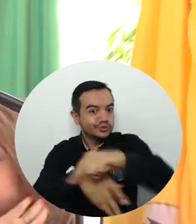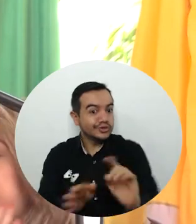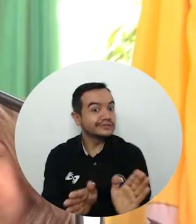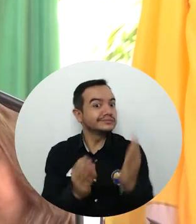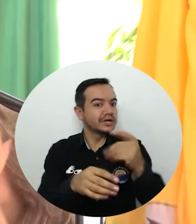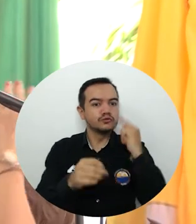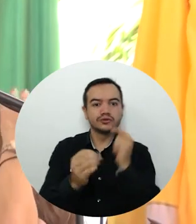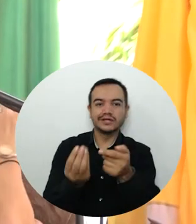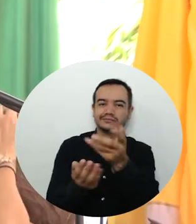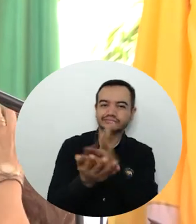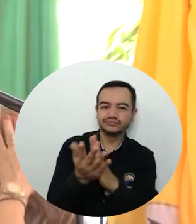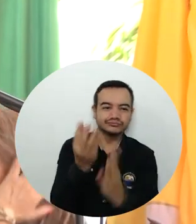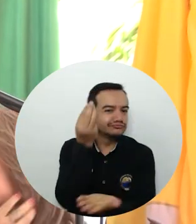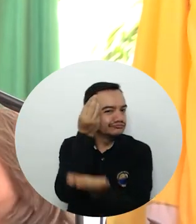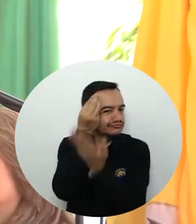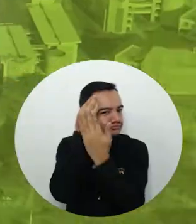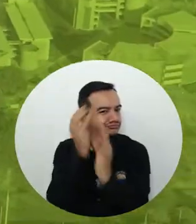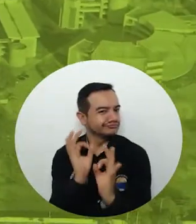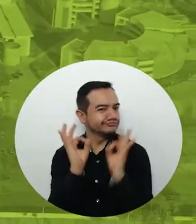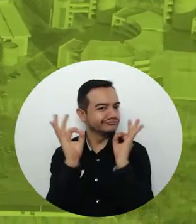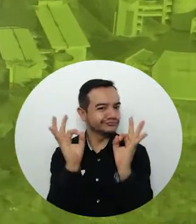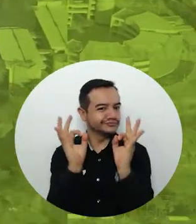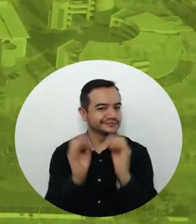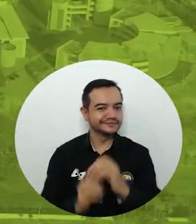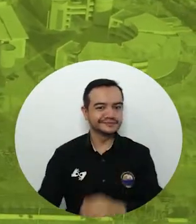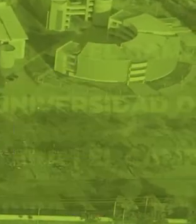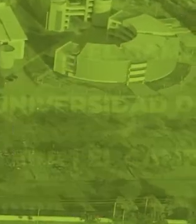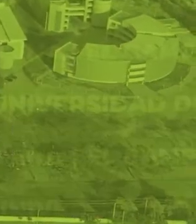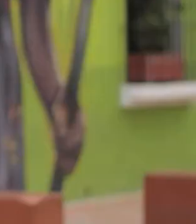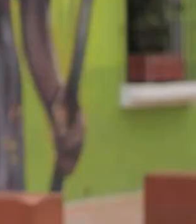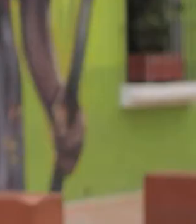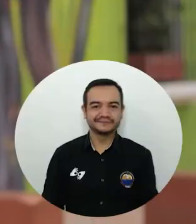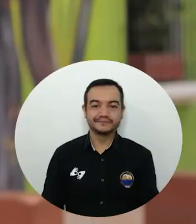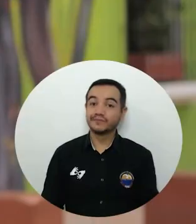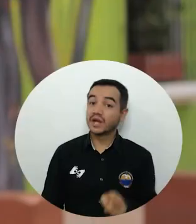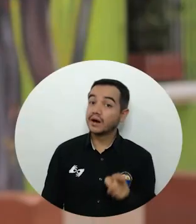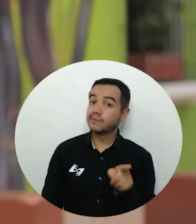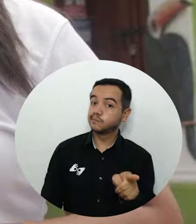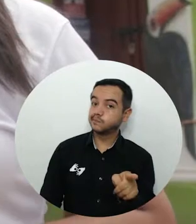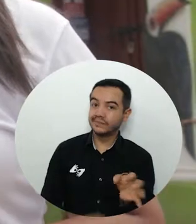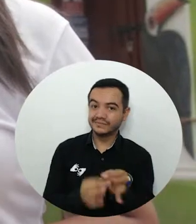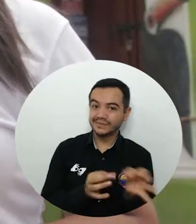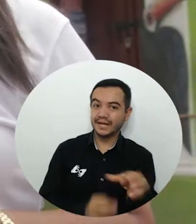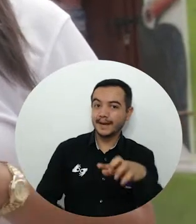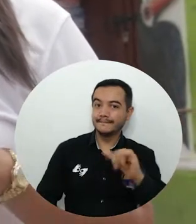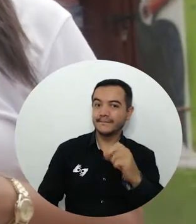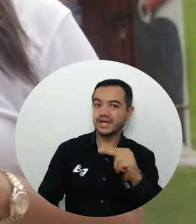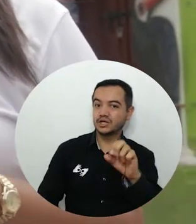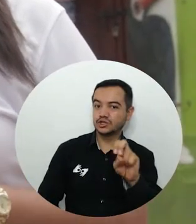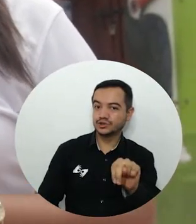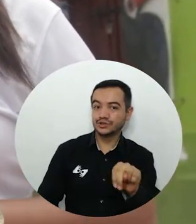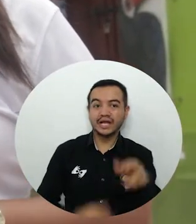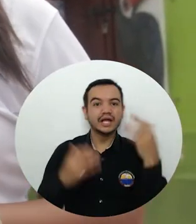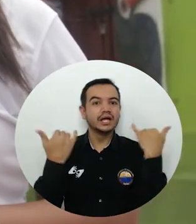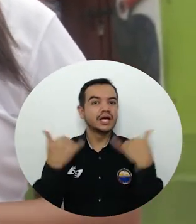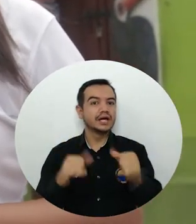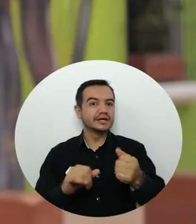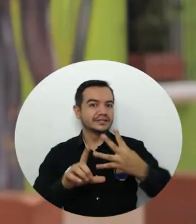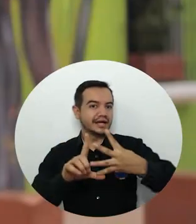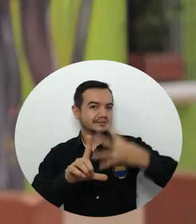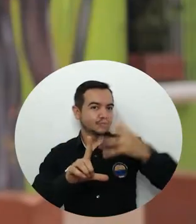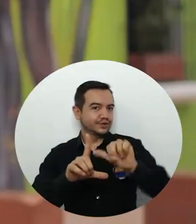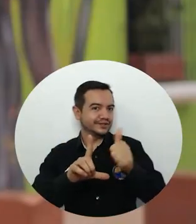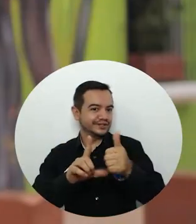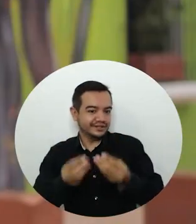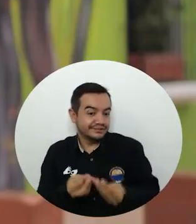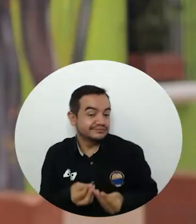examen de Estado para que logren llegar a la educación. El municipio de El Piñón ya cuenta con la sede digital Bloque 10